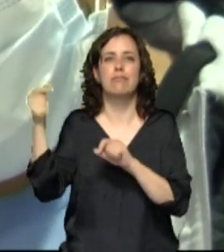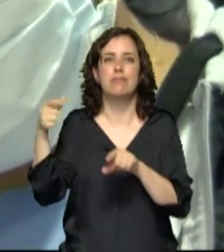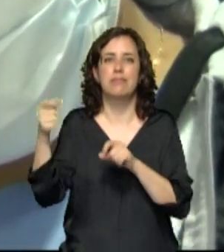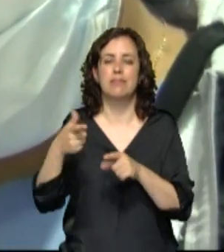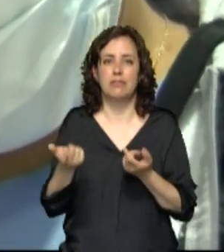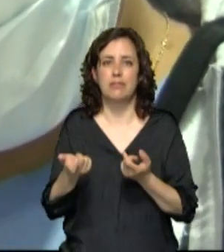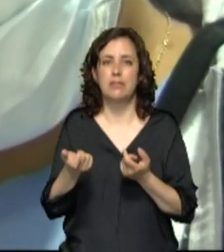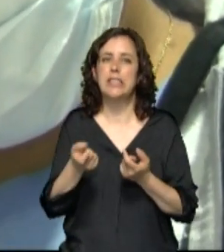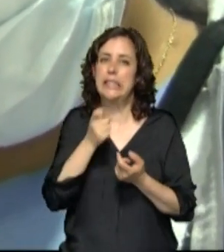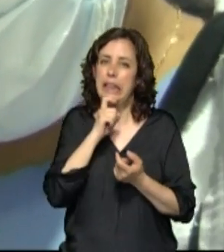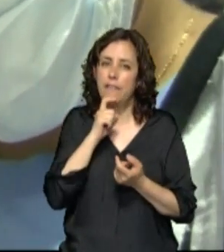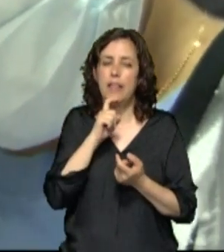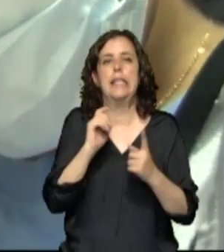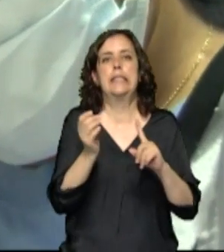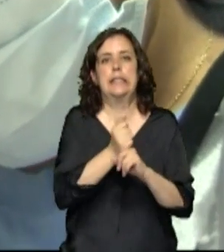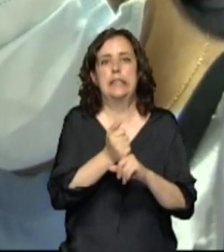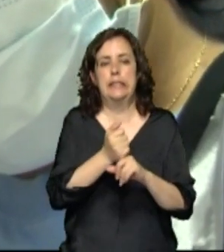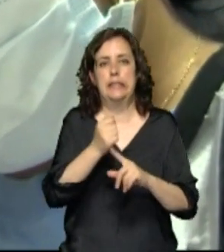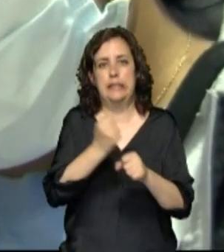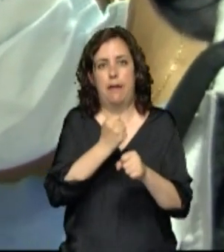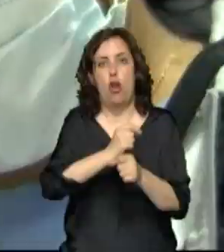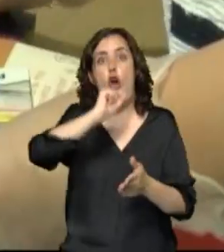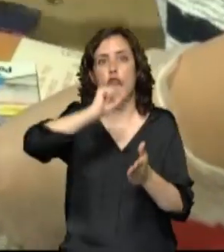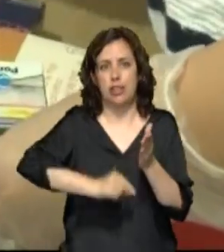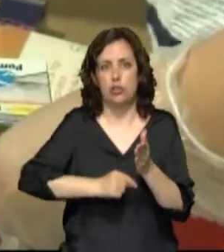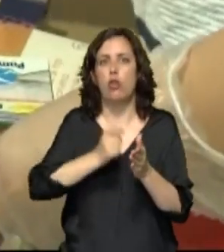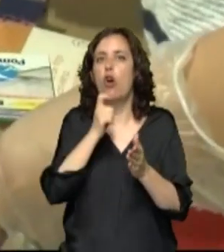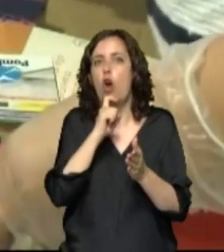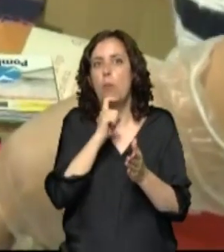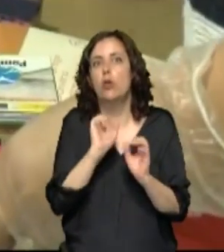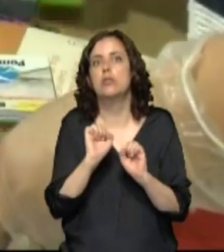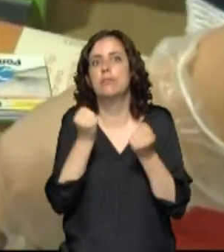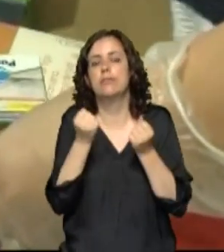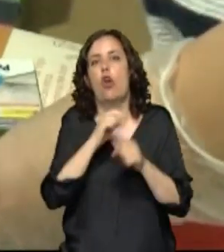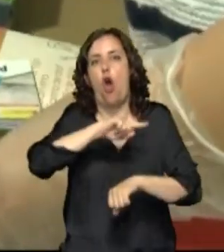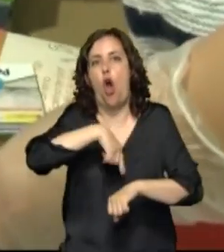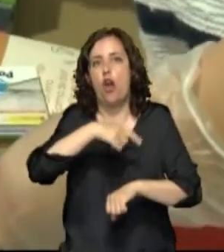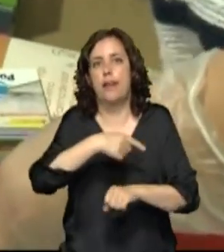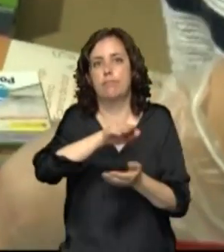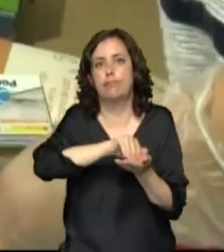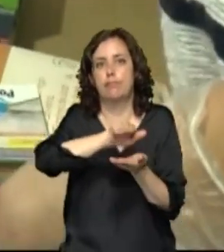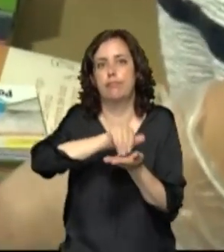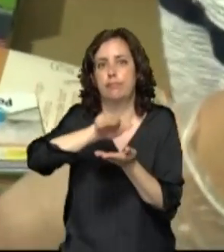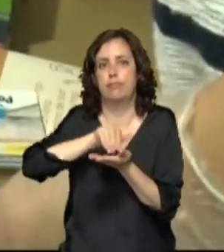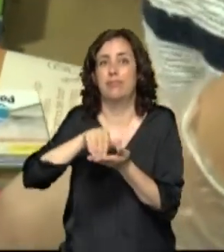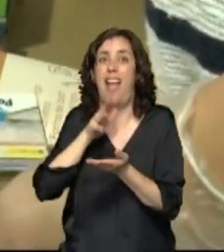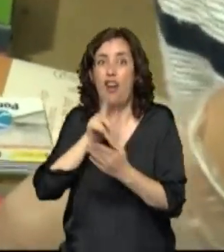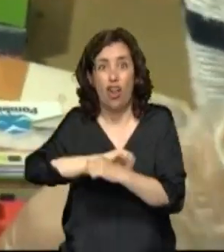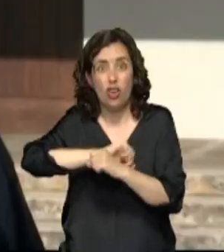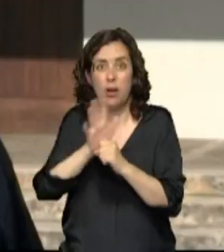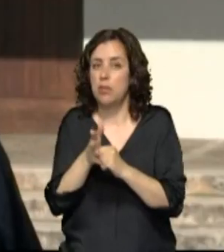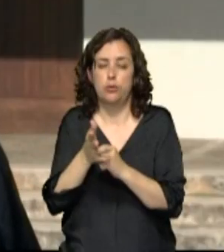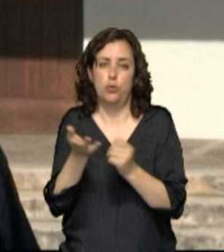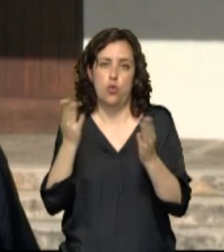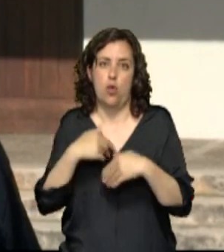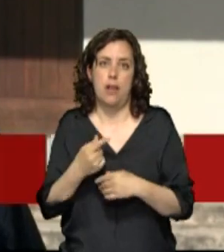para tener acceso a un empleo con contrato. Trabajaban por horas y hablamos en pasado porque con el COVID se han quedado sin recursos económicos.